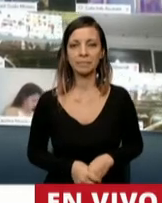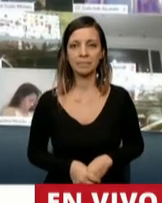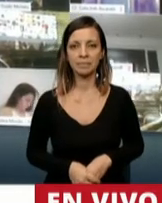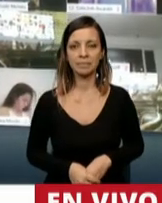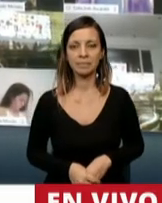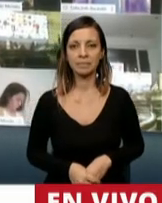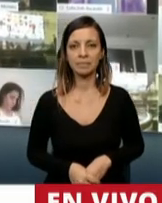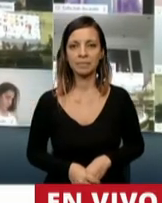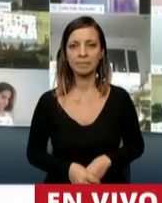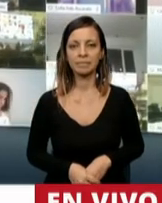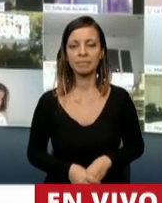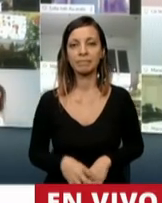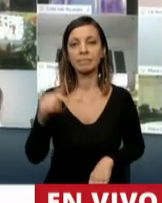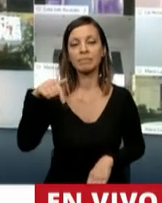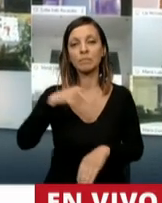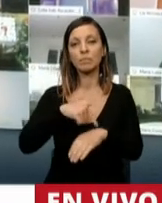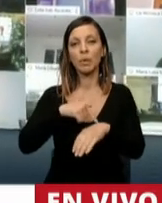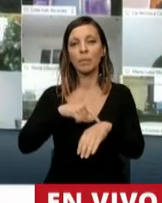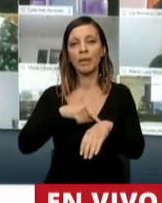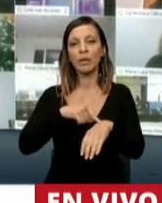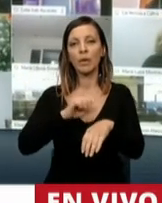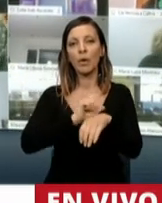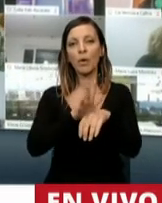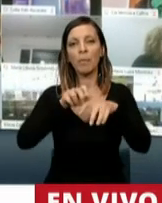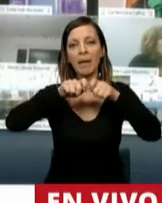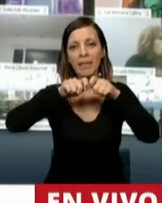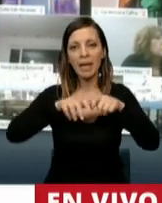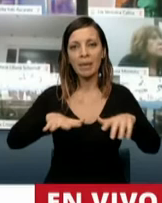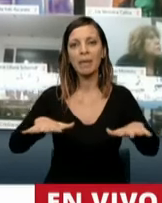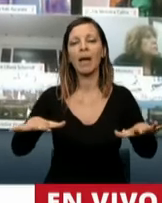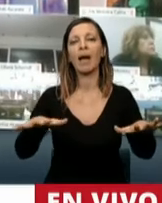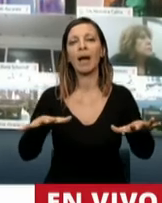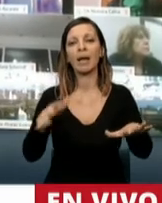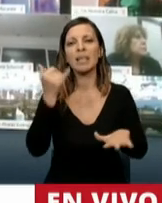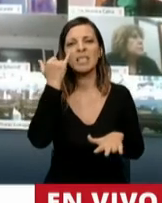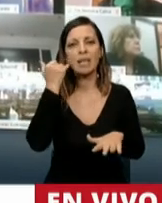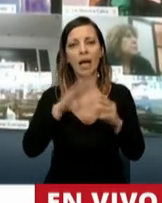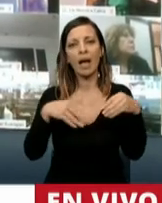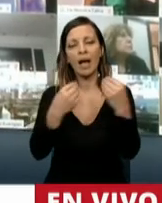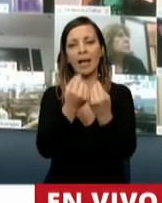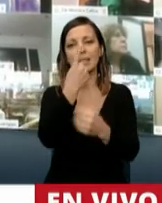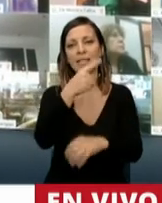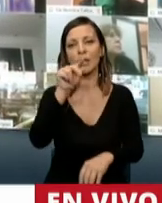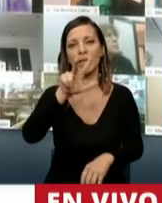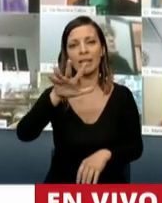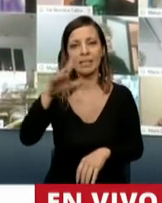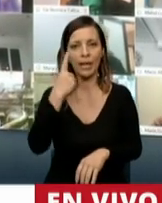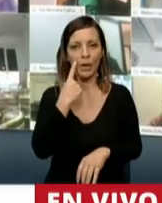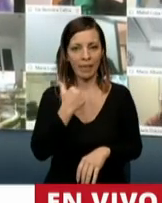La pandemia en la Argentina ya lleva 135 días